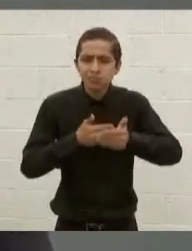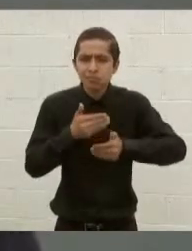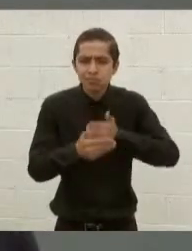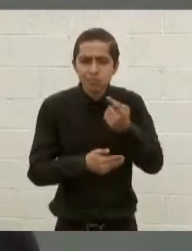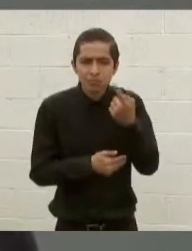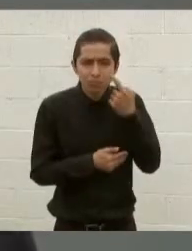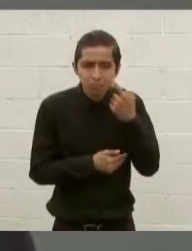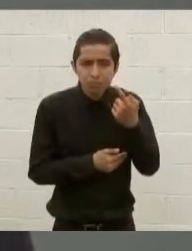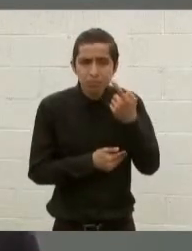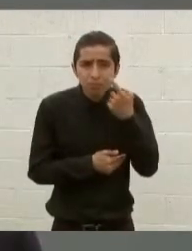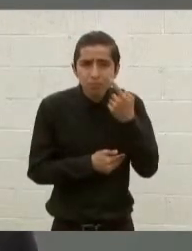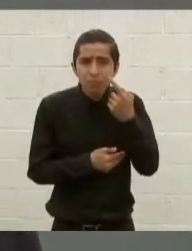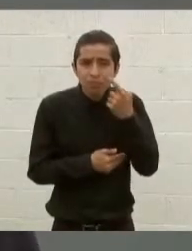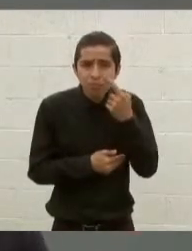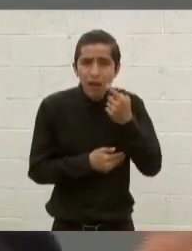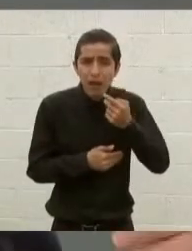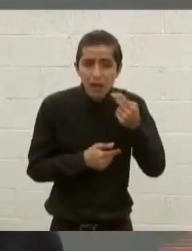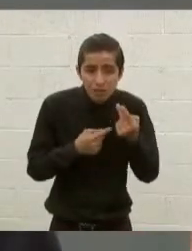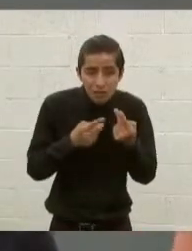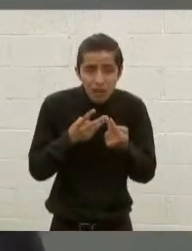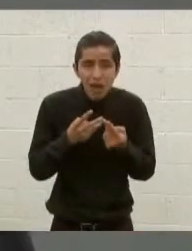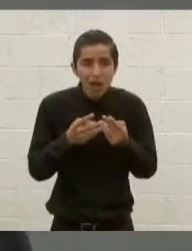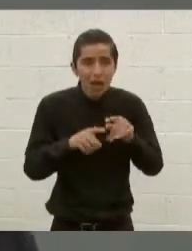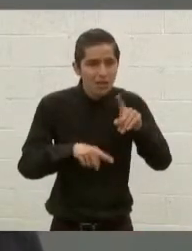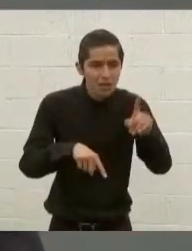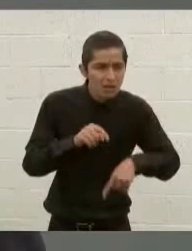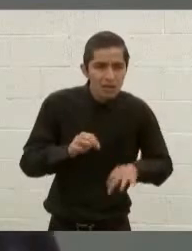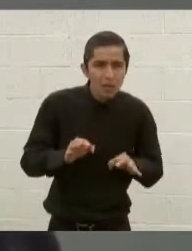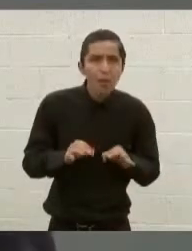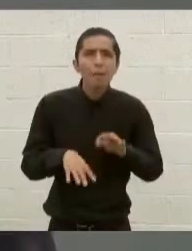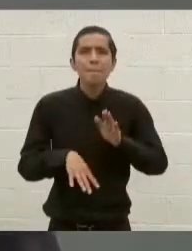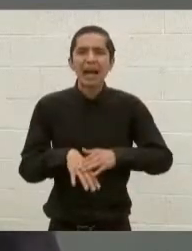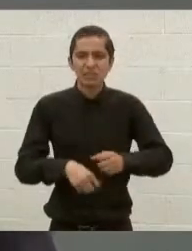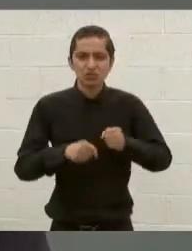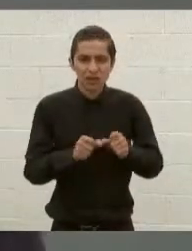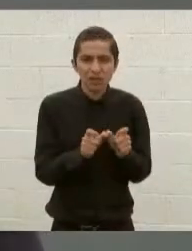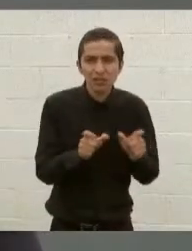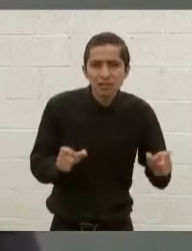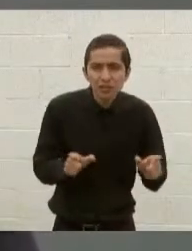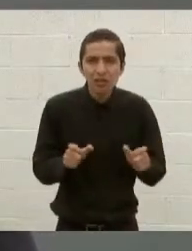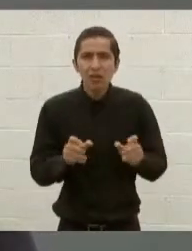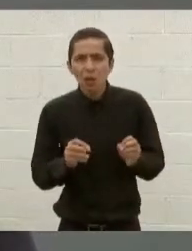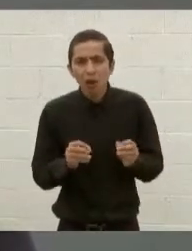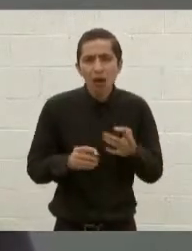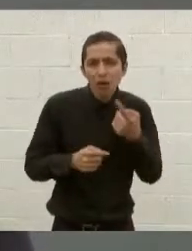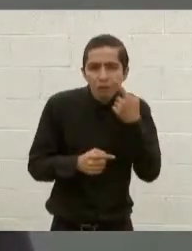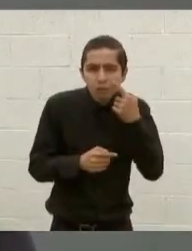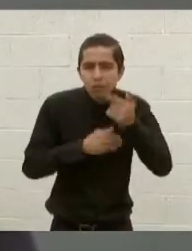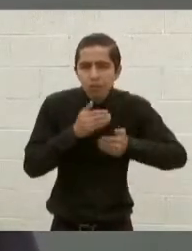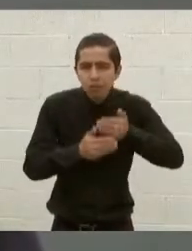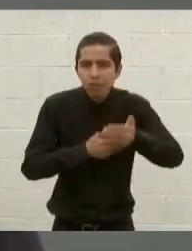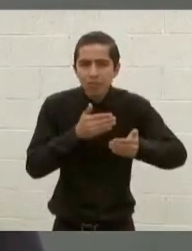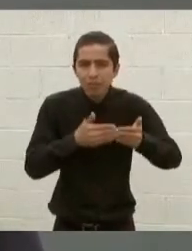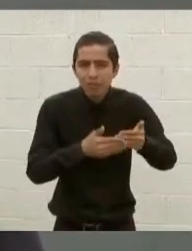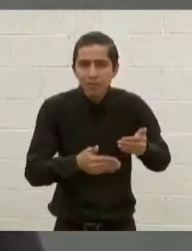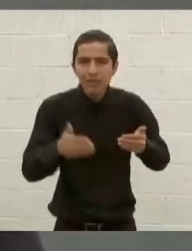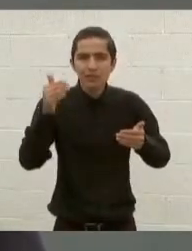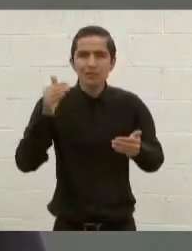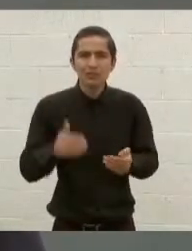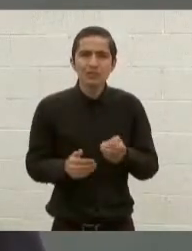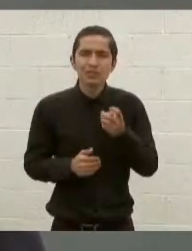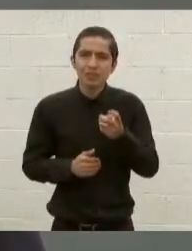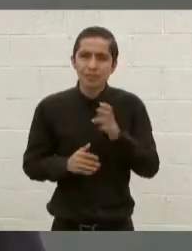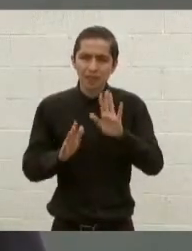necesidad de modificar, de retirar, de reforzar la seguridad de los funcionarios.